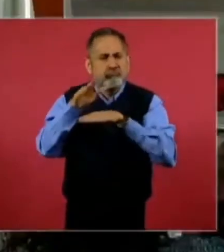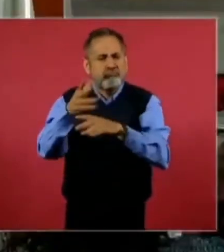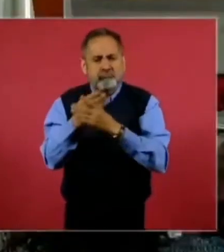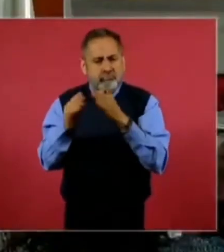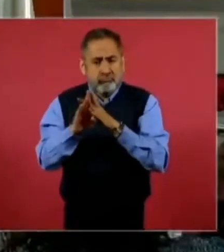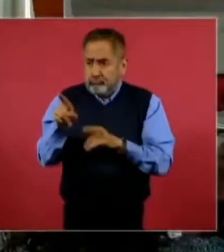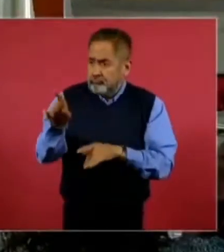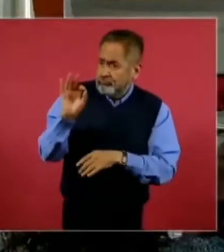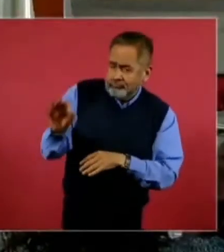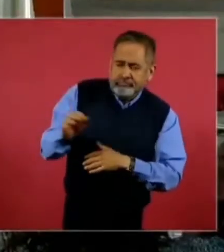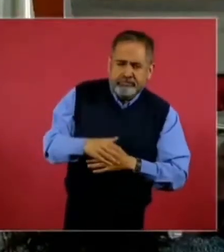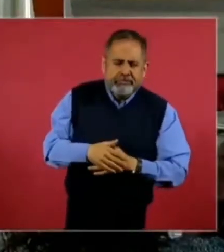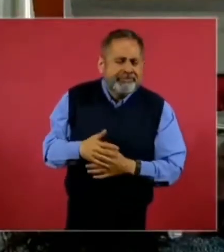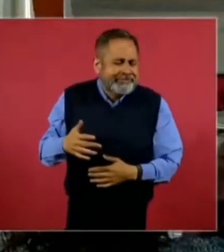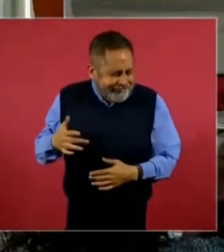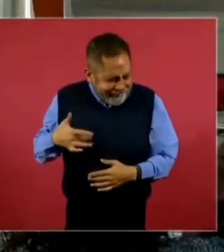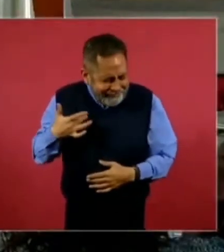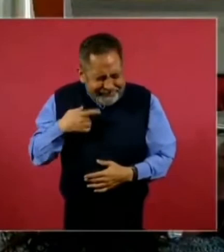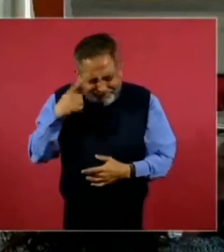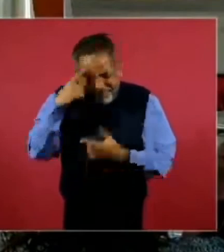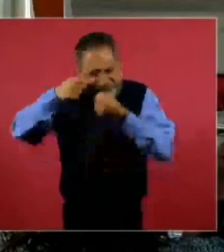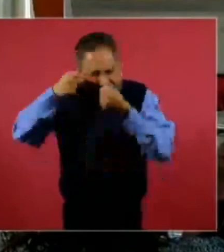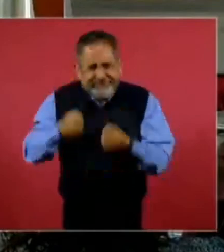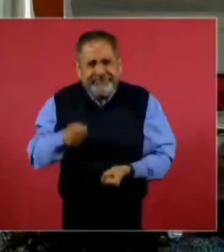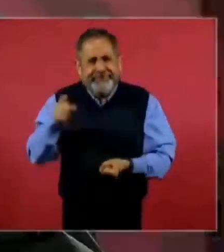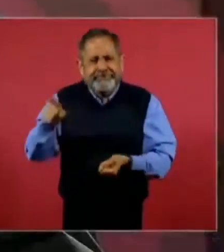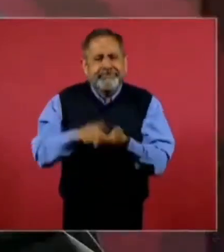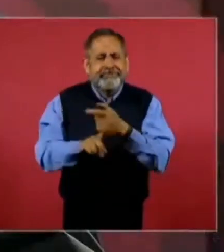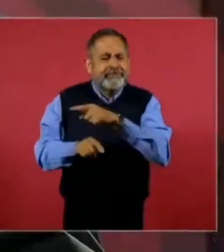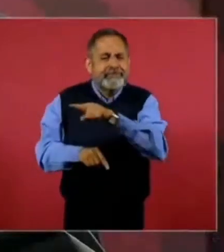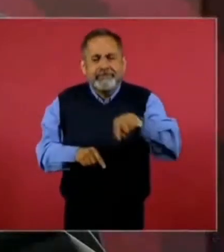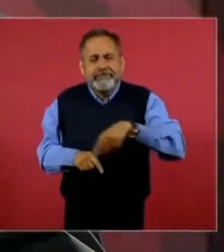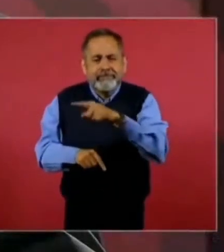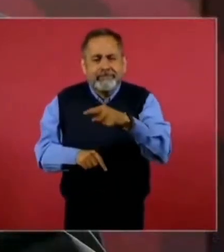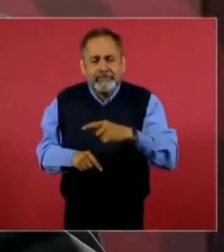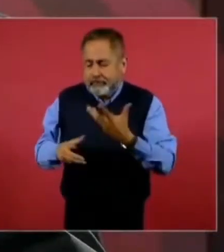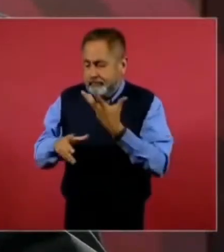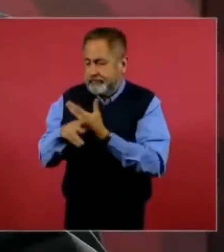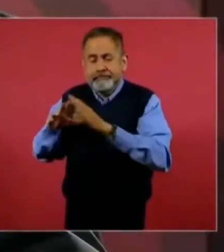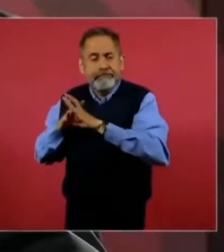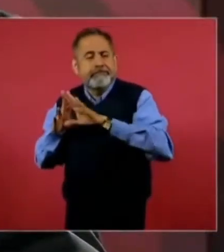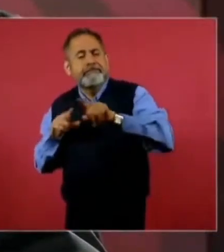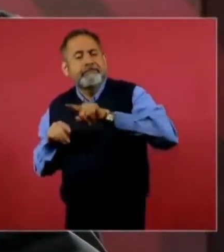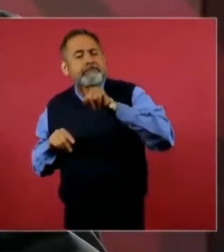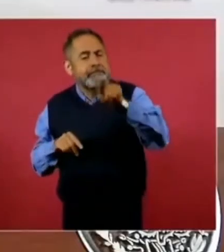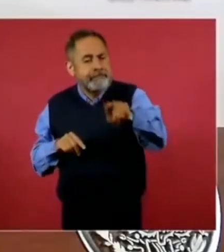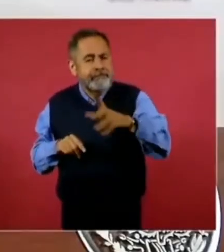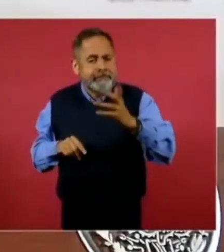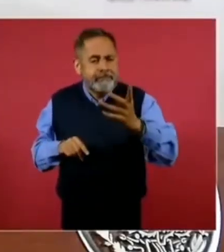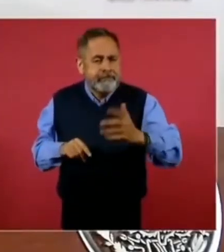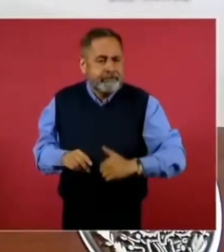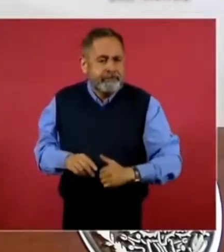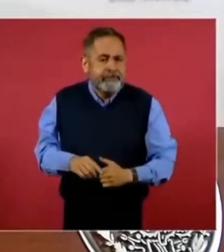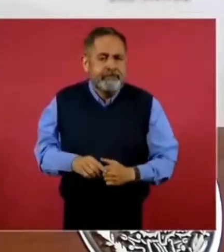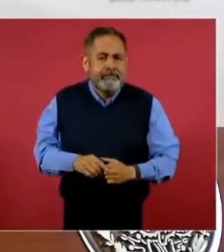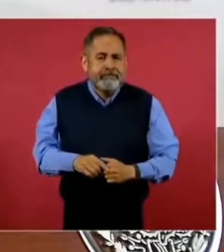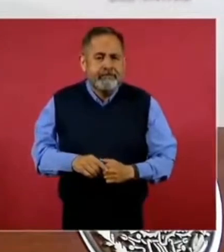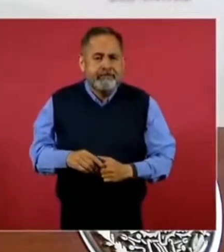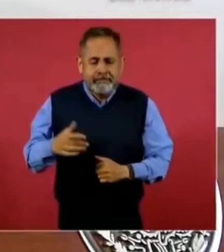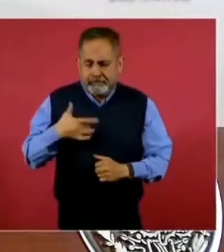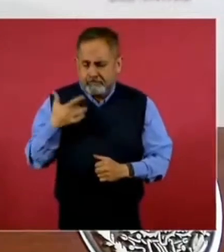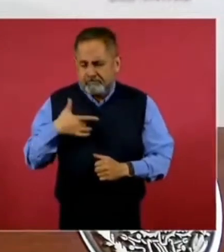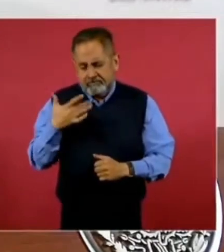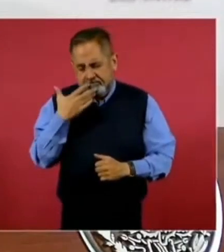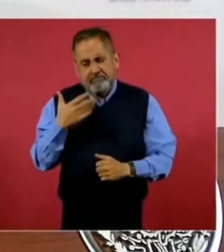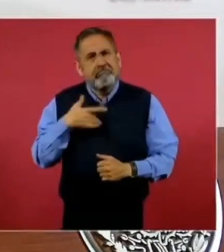Y estoy seguro que los paisanos nuestros se sintieron